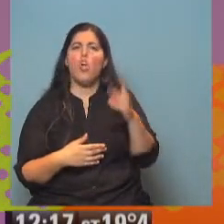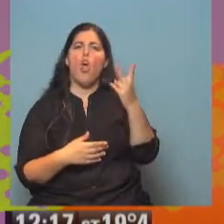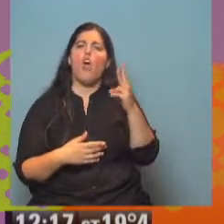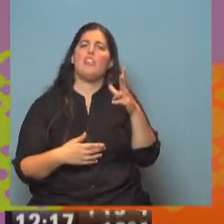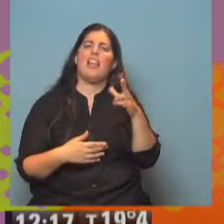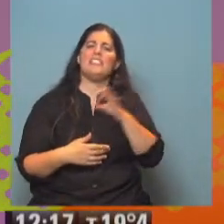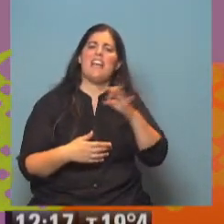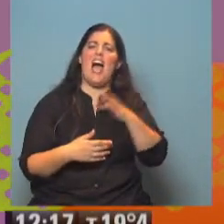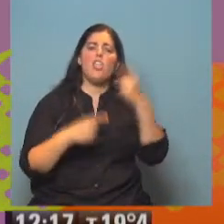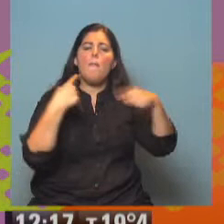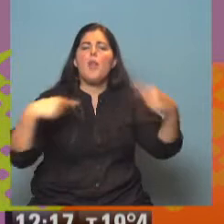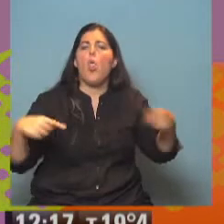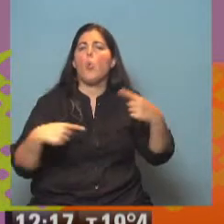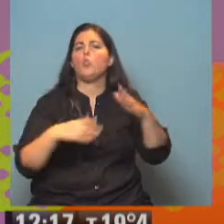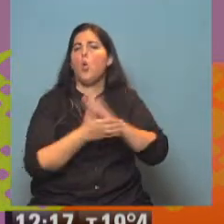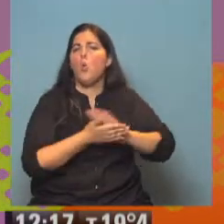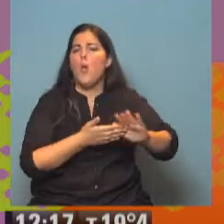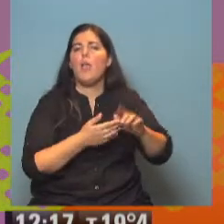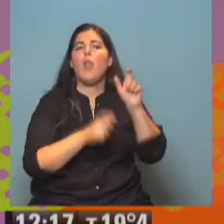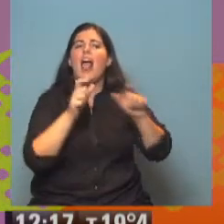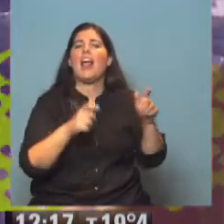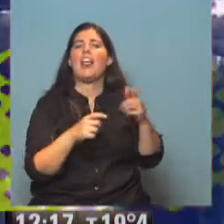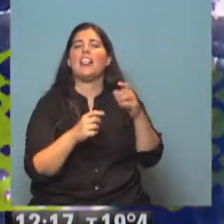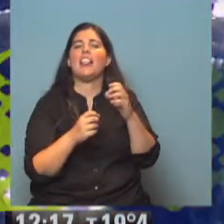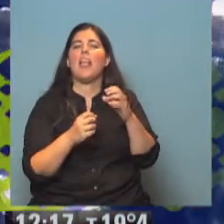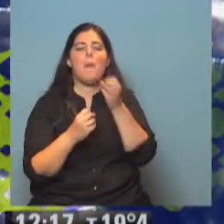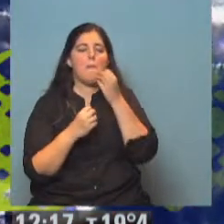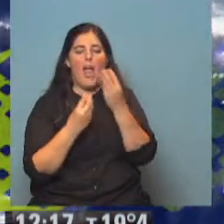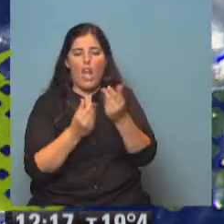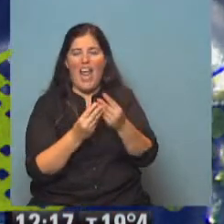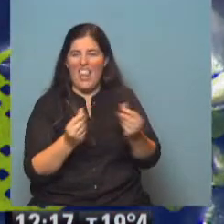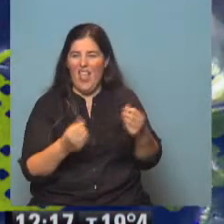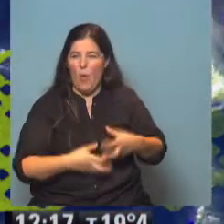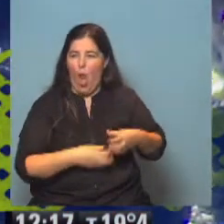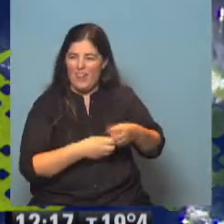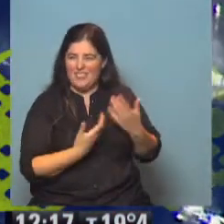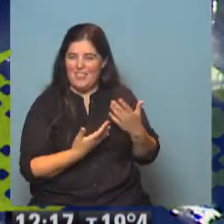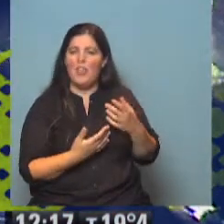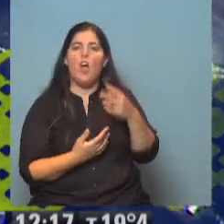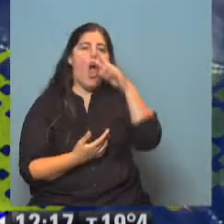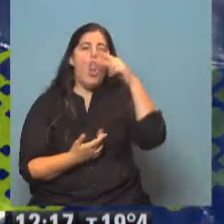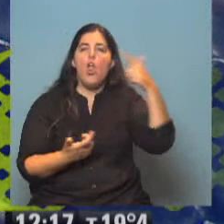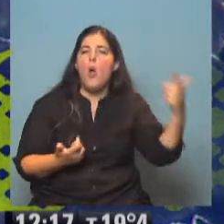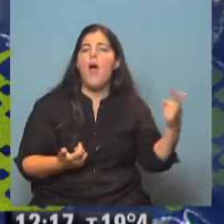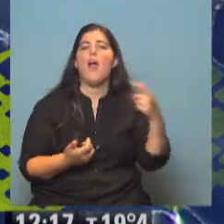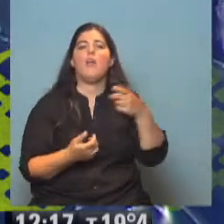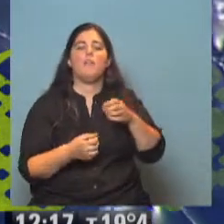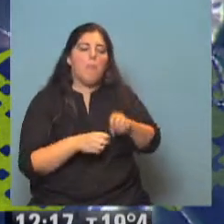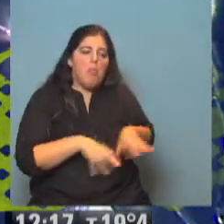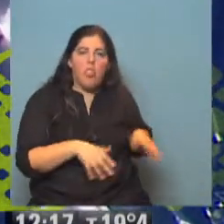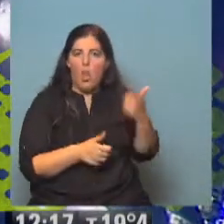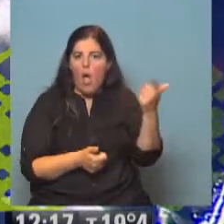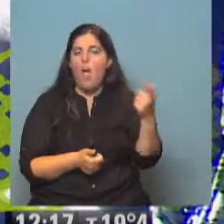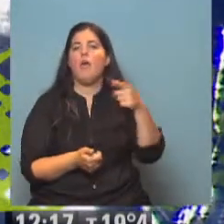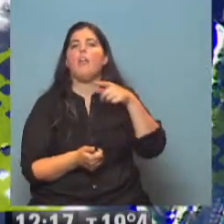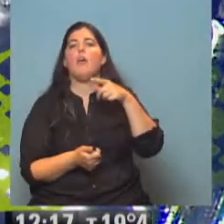años salen nuevos productos y que la gente tiene mejor permeabilidad en las bolsas. Y lo que se refiere, no se siente olores, no hay fugas. No tiene olor.